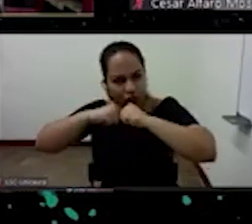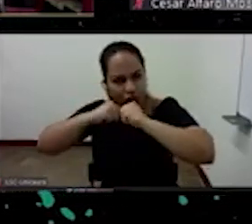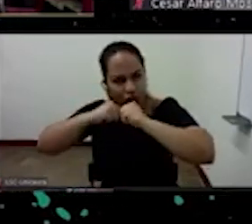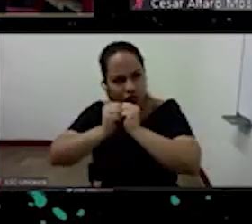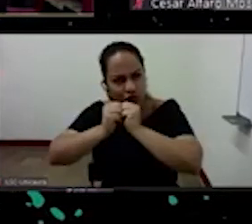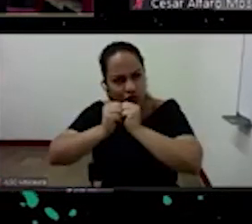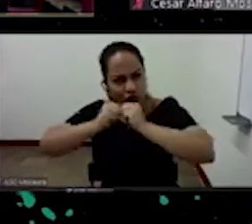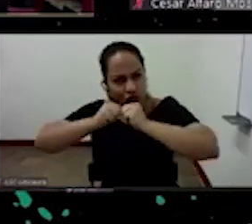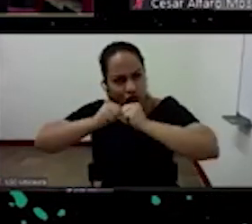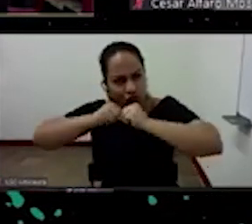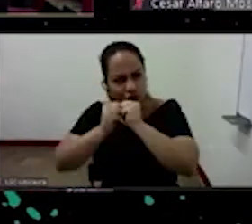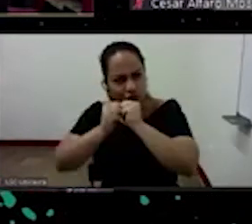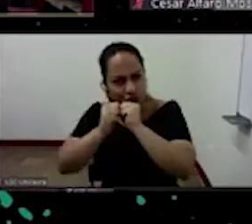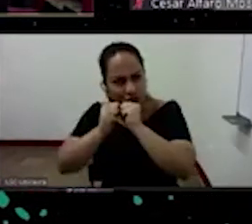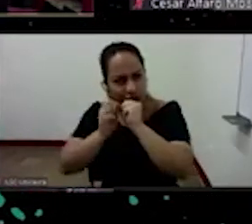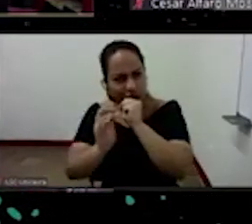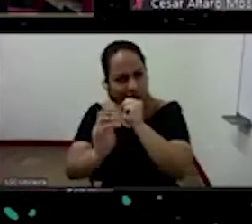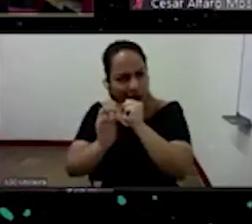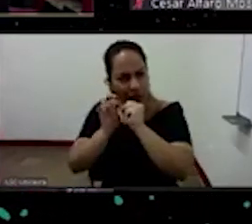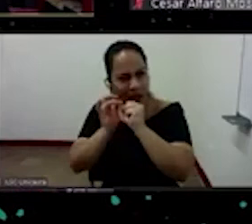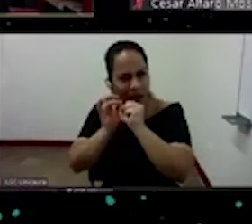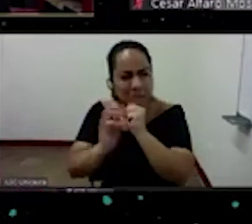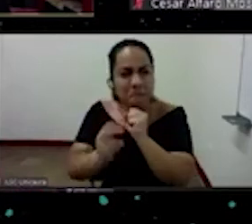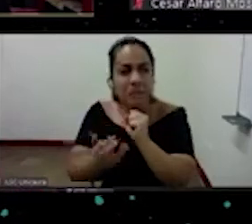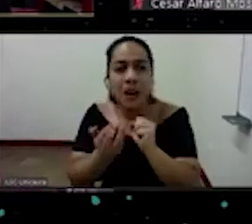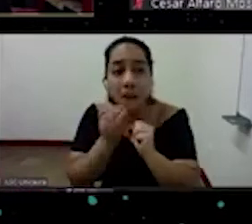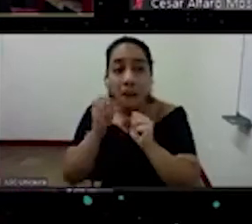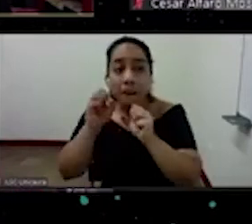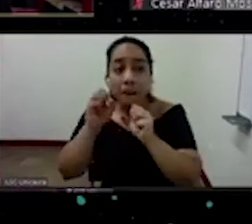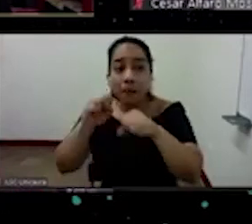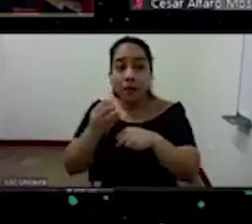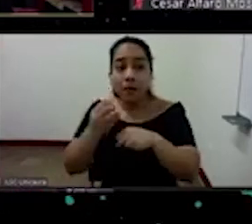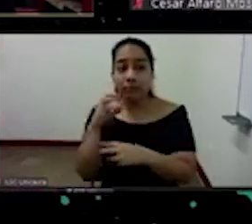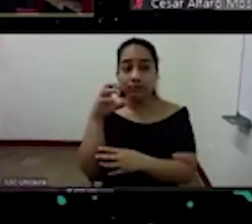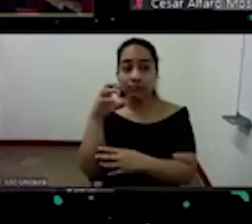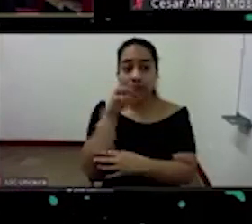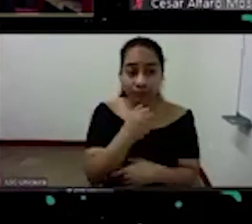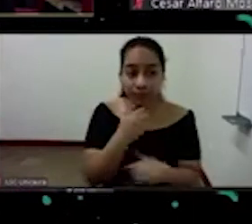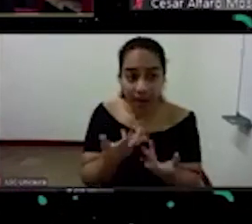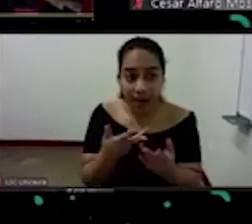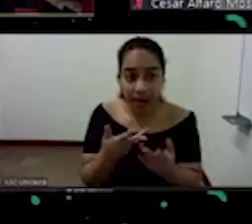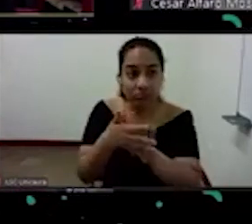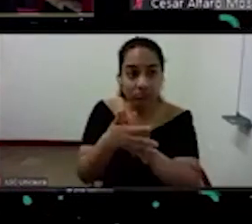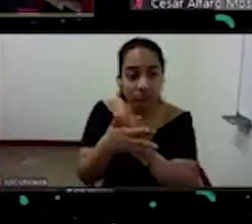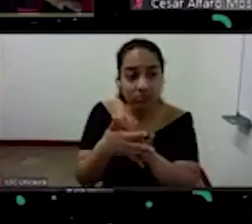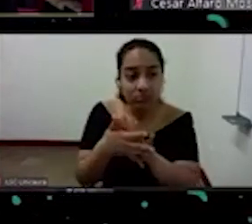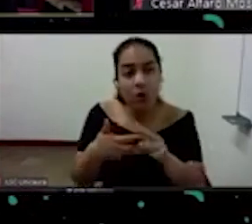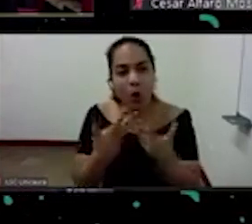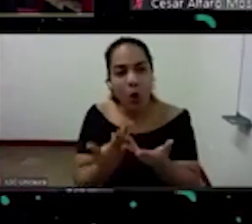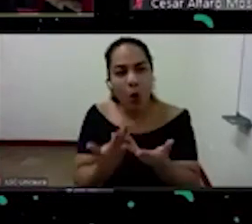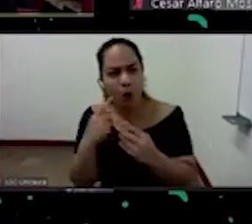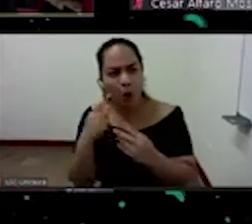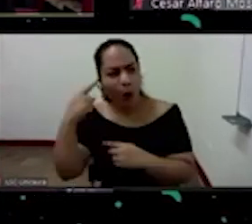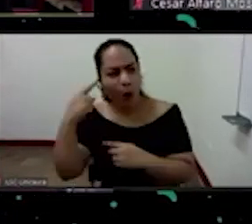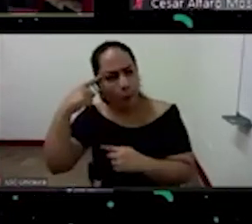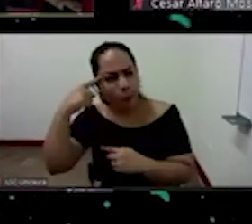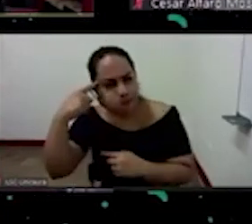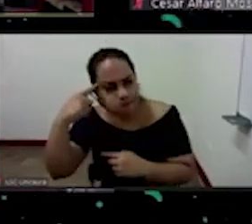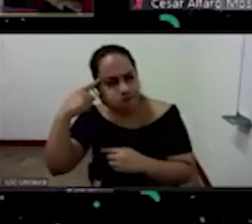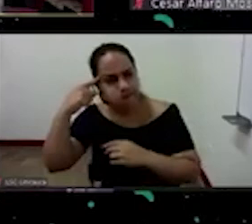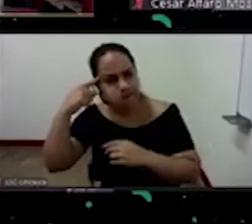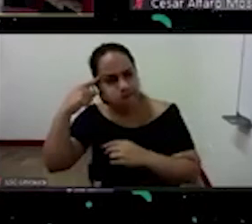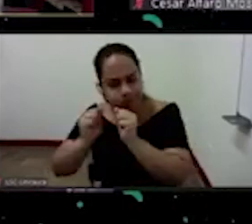si podemos hablar de cablación del cerebro por el